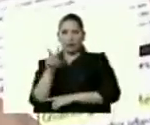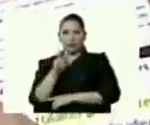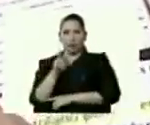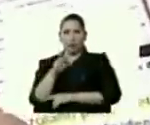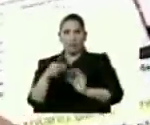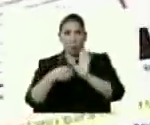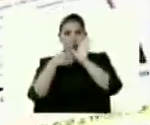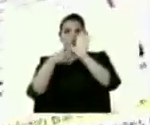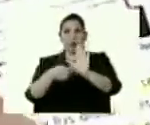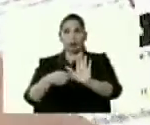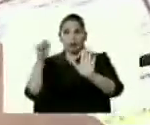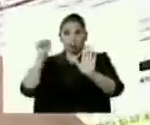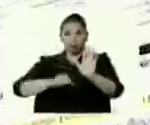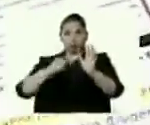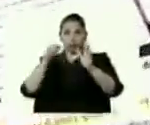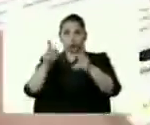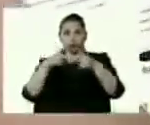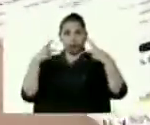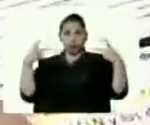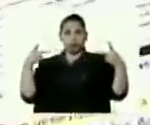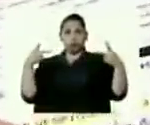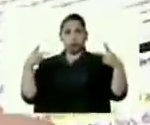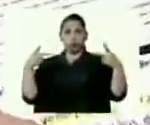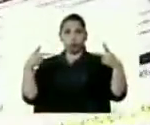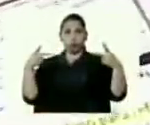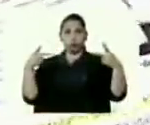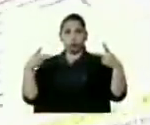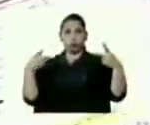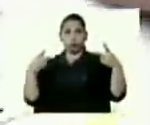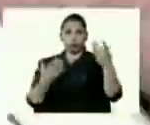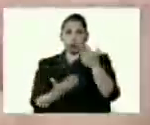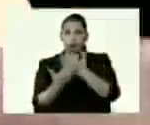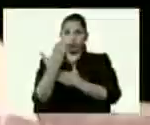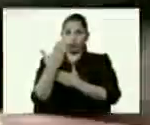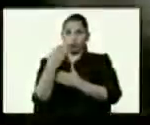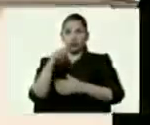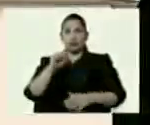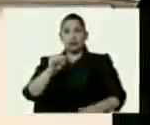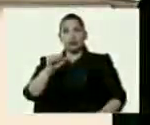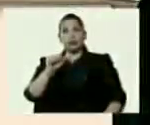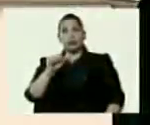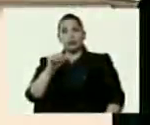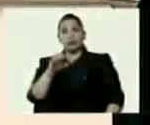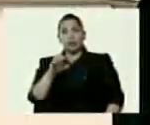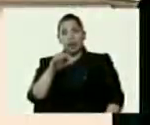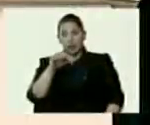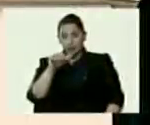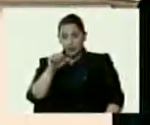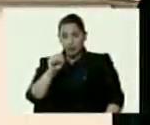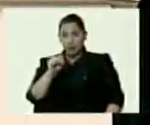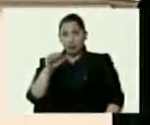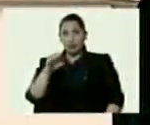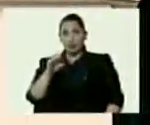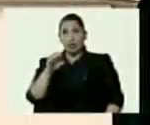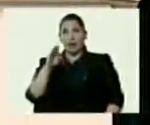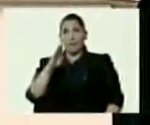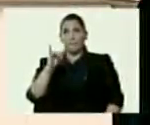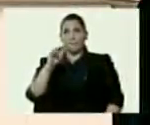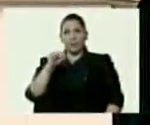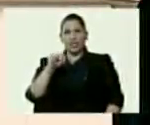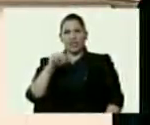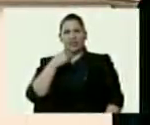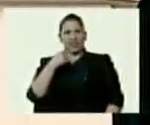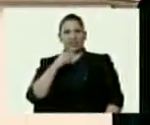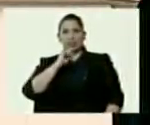está el artículo, perdón, el documento del SEBIN, y por supuesto le ponen un poco de sellos que dice secreto, secreto, confidencial,